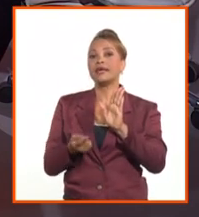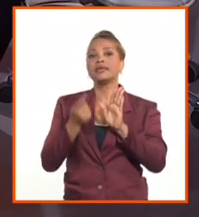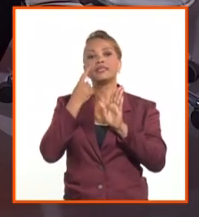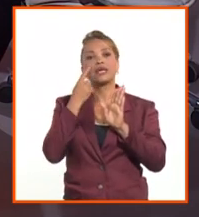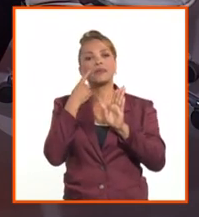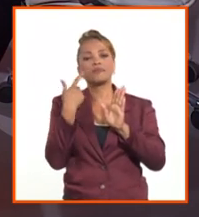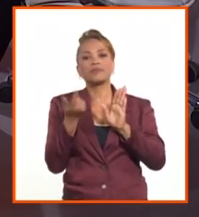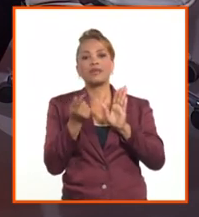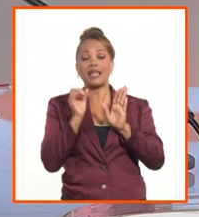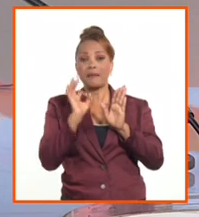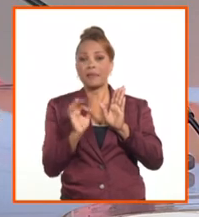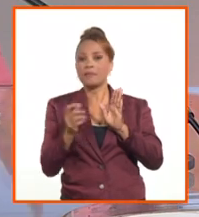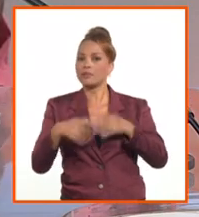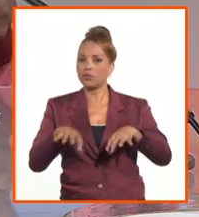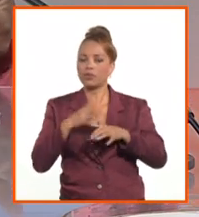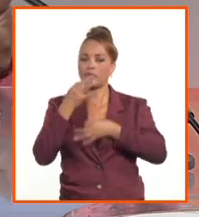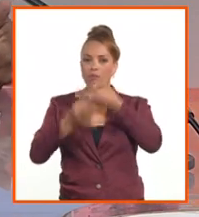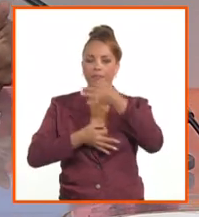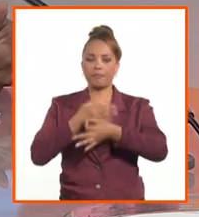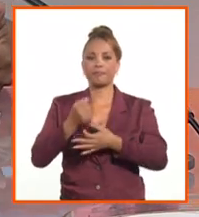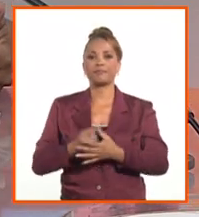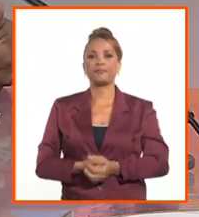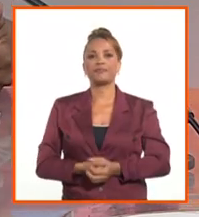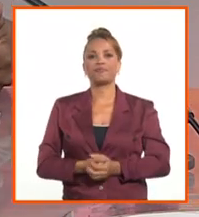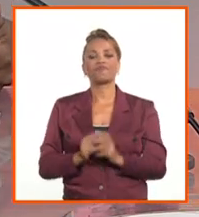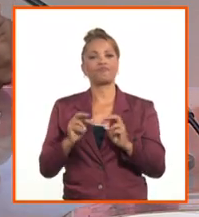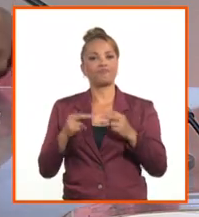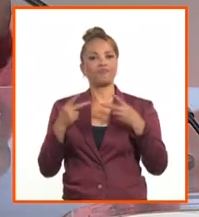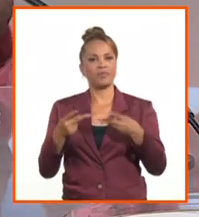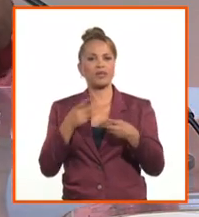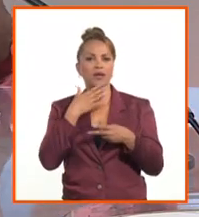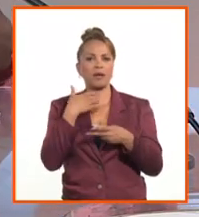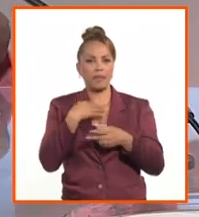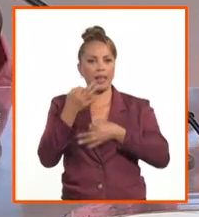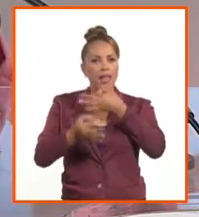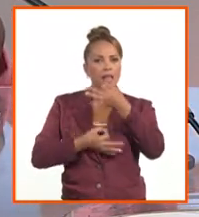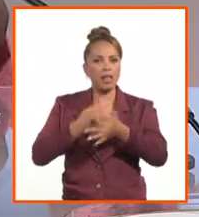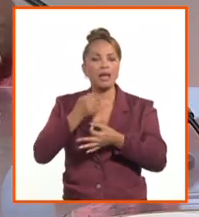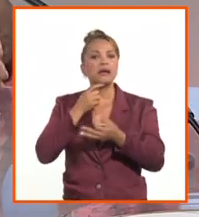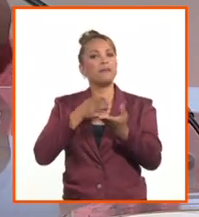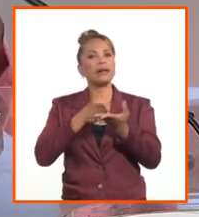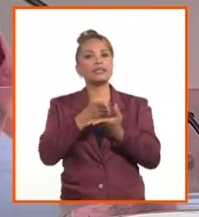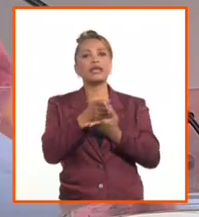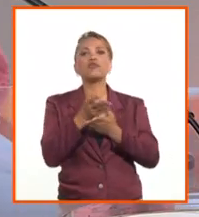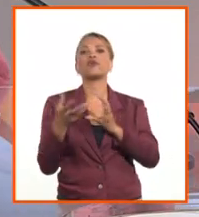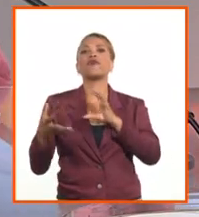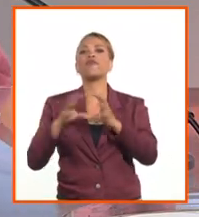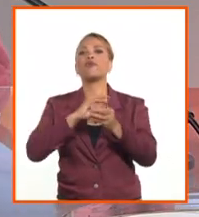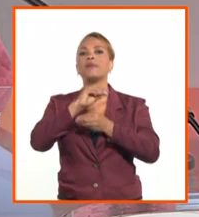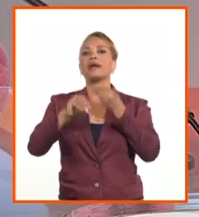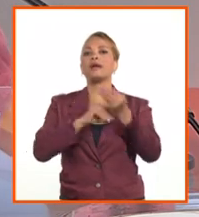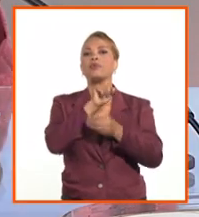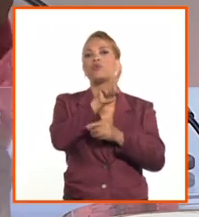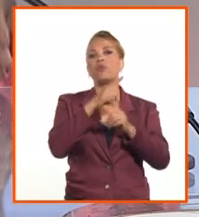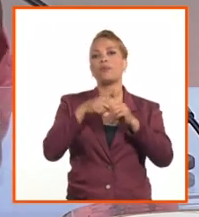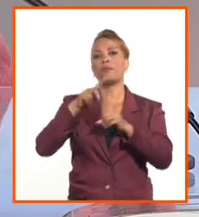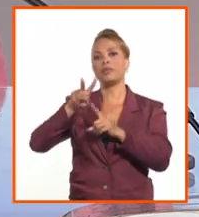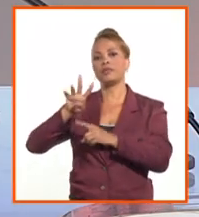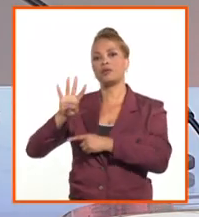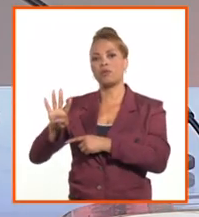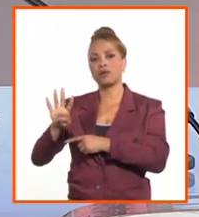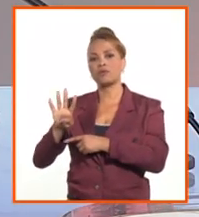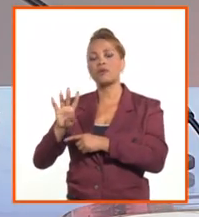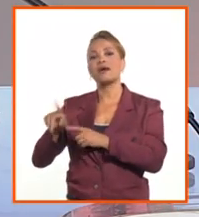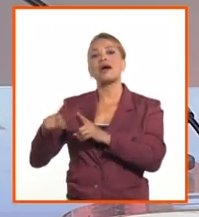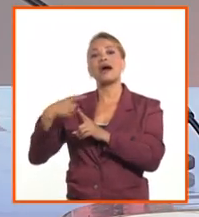esa situación. Entonces, bueno, ratificar como se explicó que se mantiene un tipo de cambio de 1 por 24 y además se incorpora